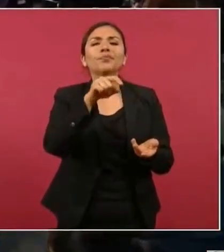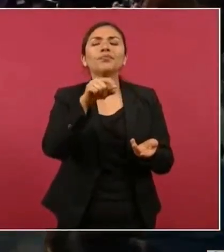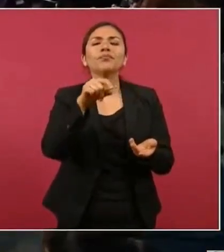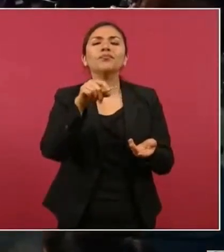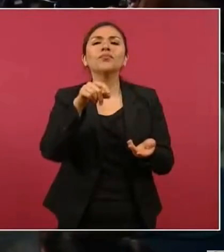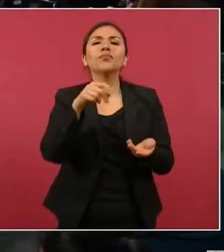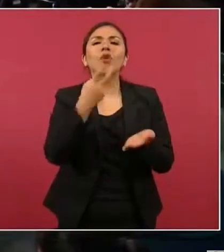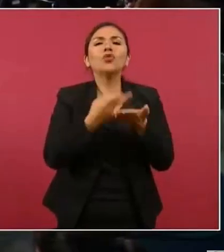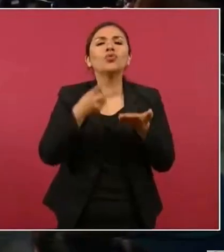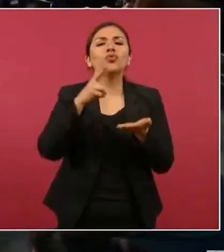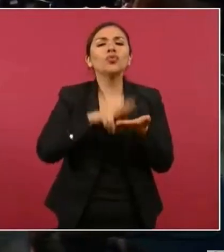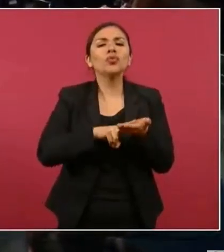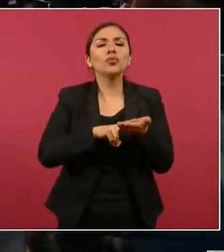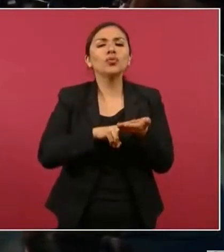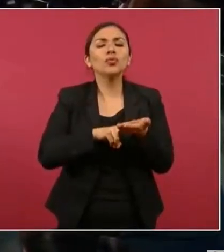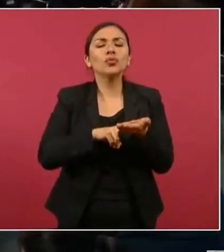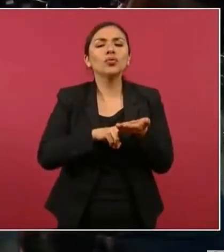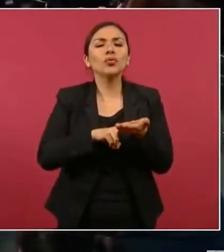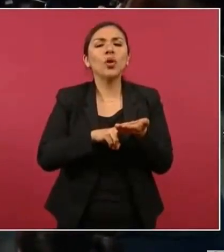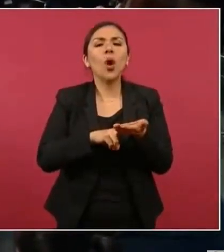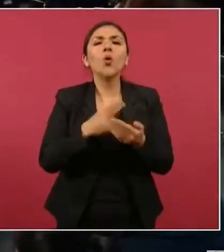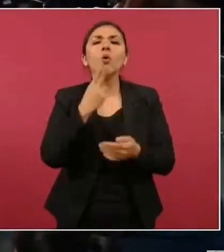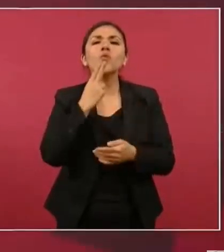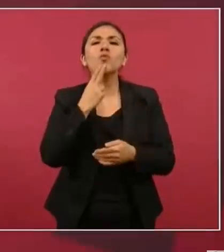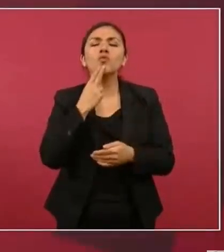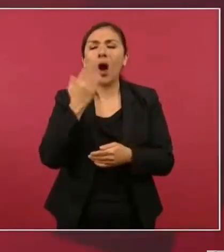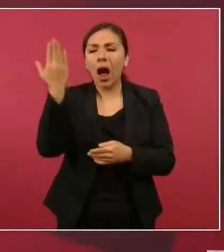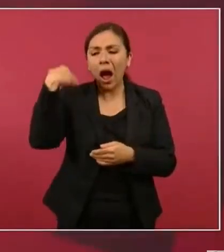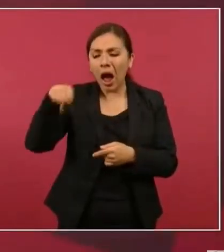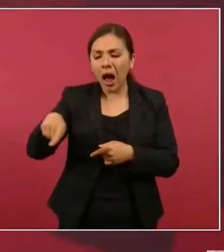tratadas.